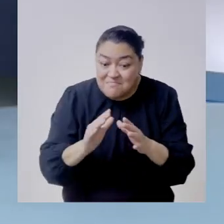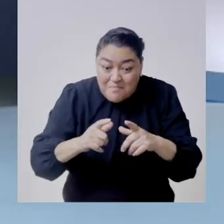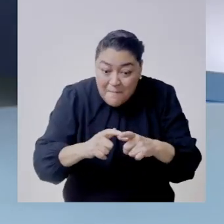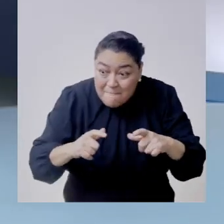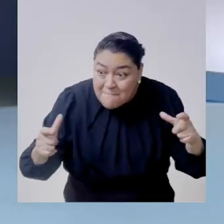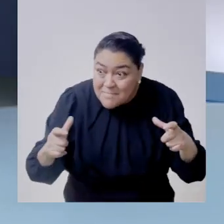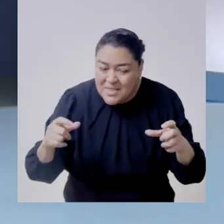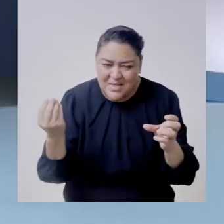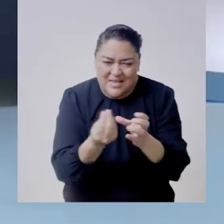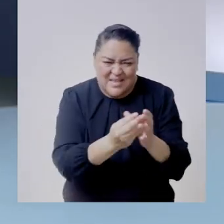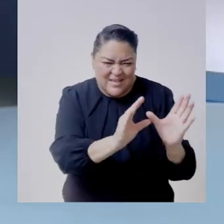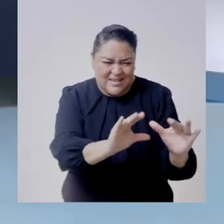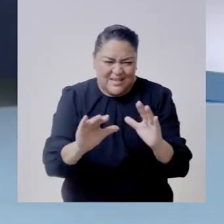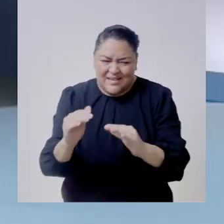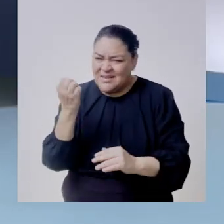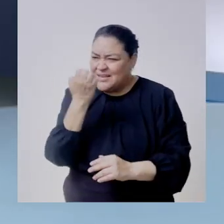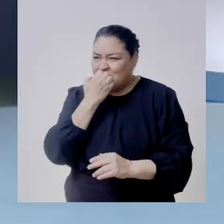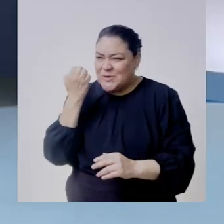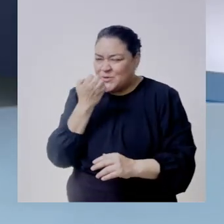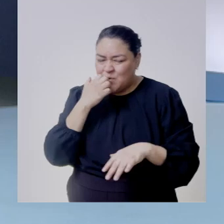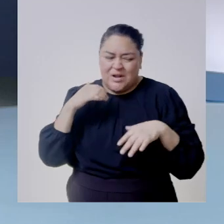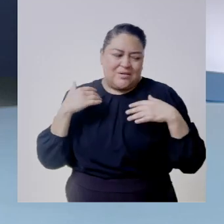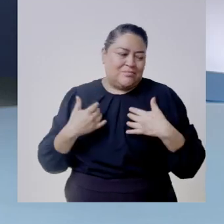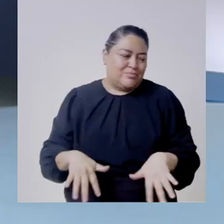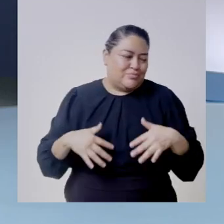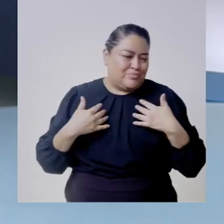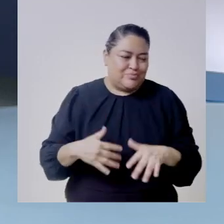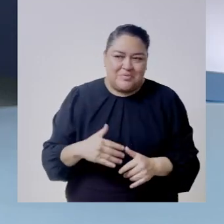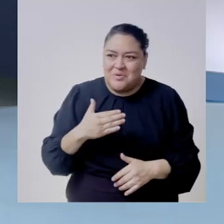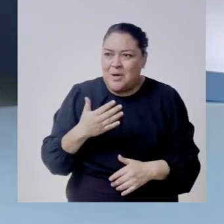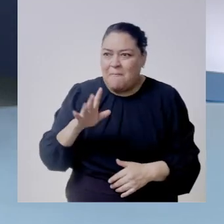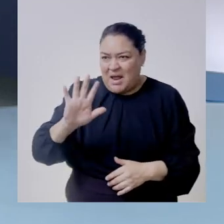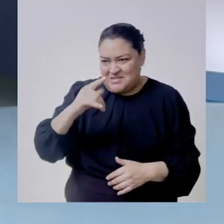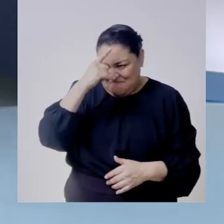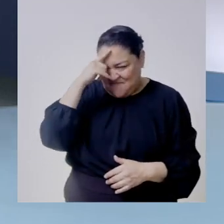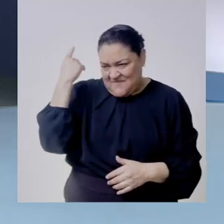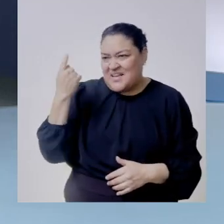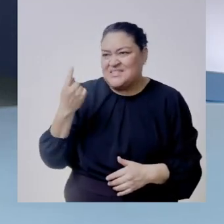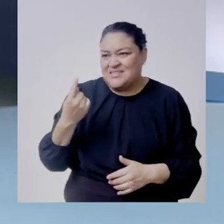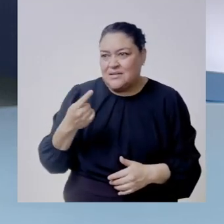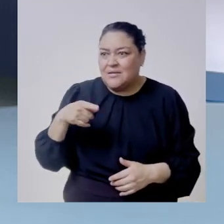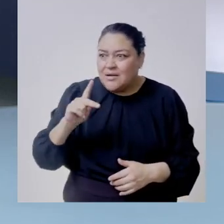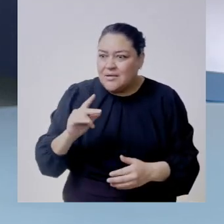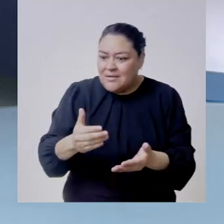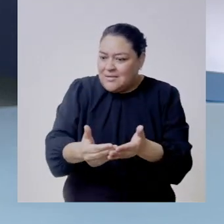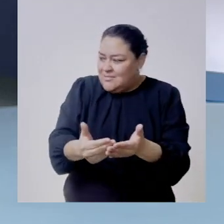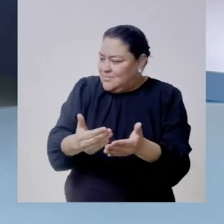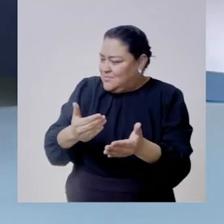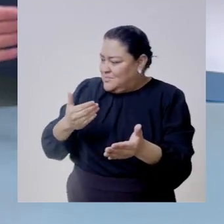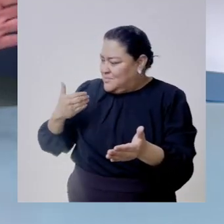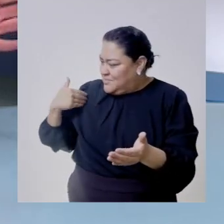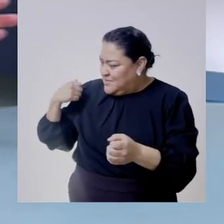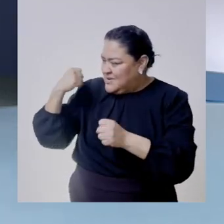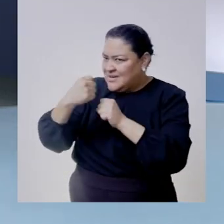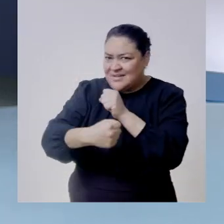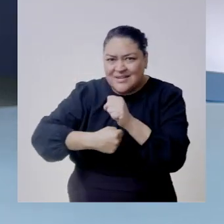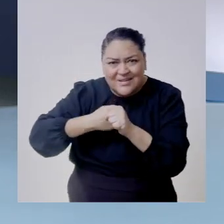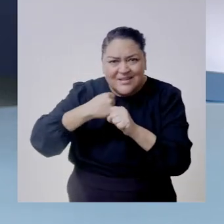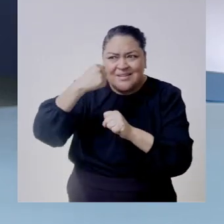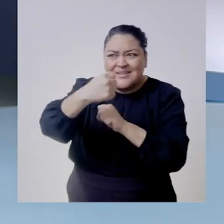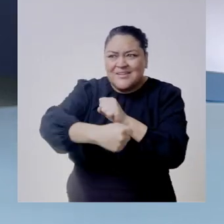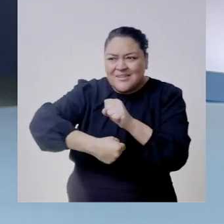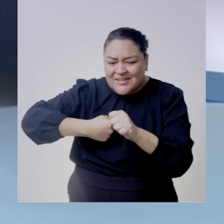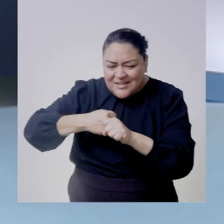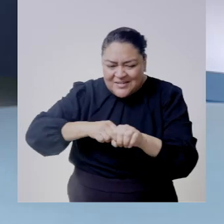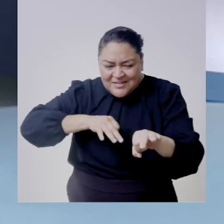capacitadas por la escuela judicial electoral se dice fácil pero fue un trabajo de muchos años